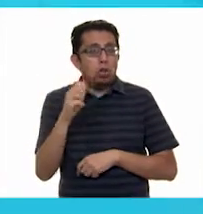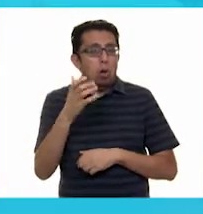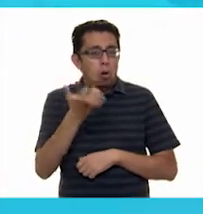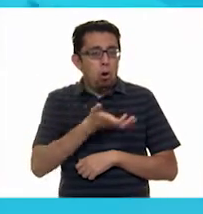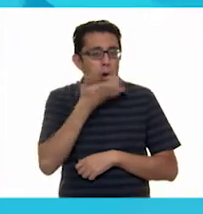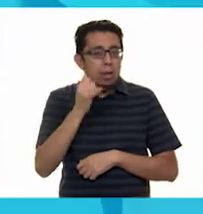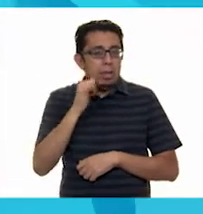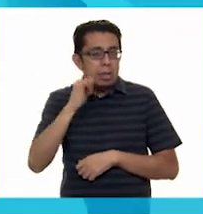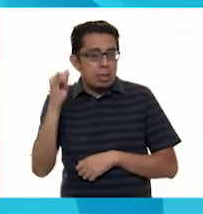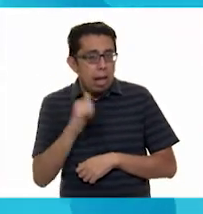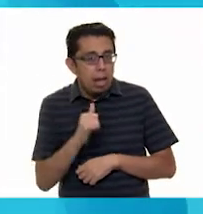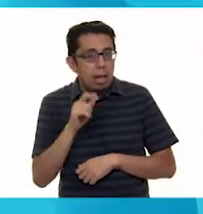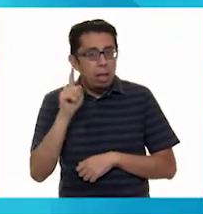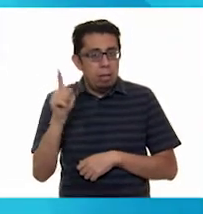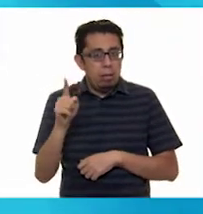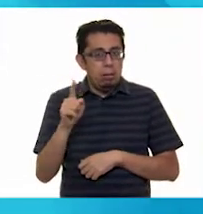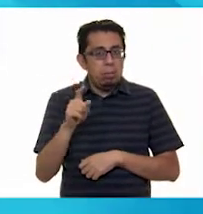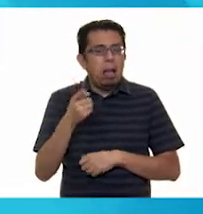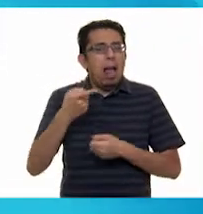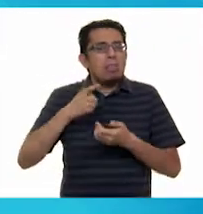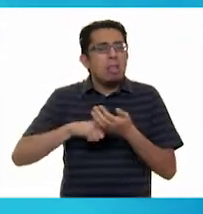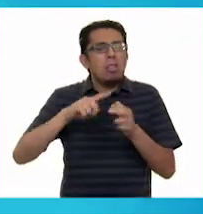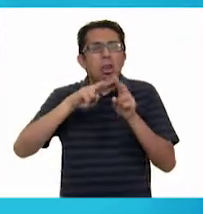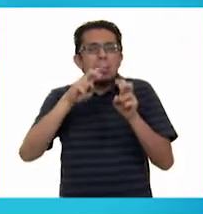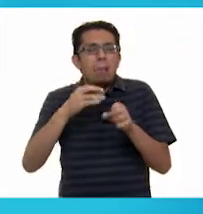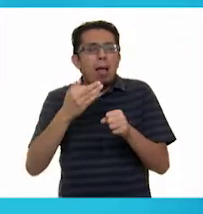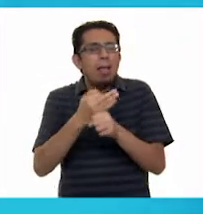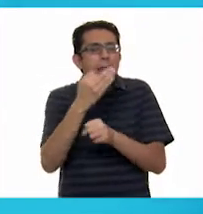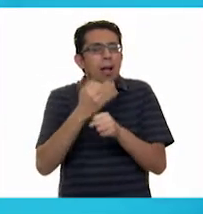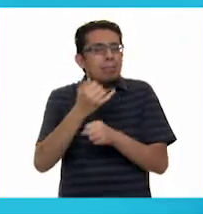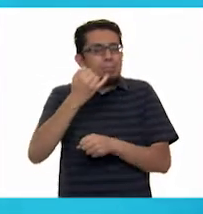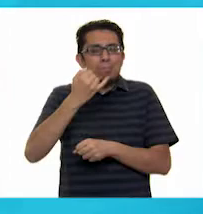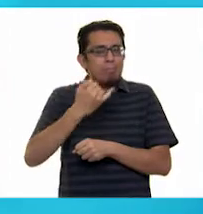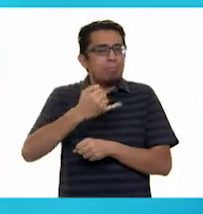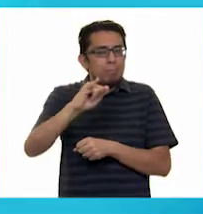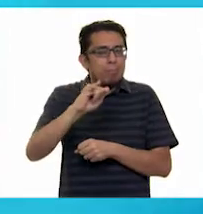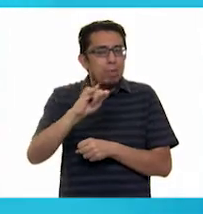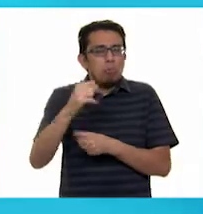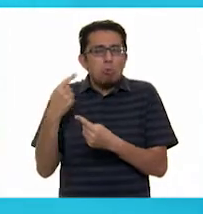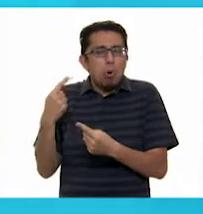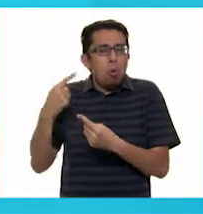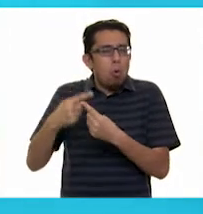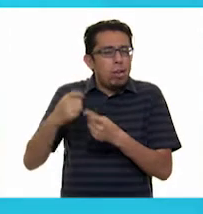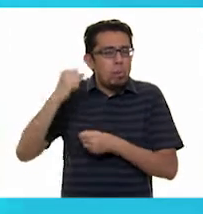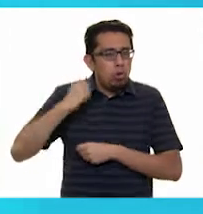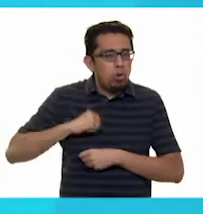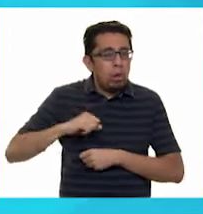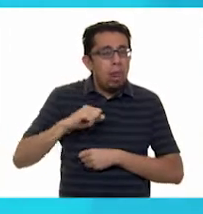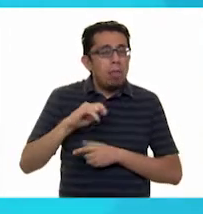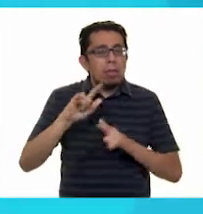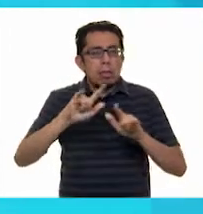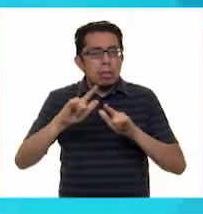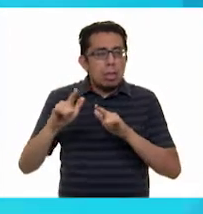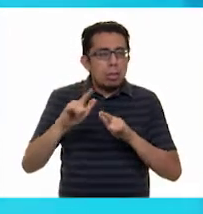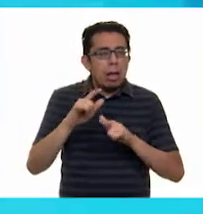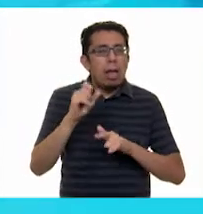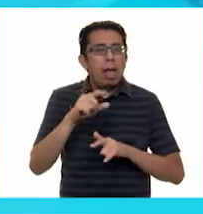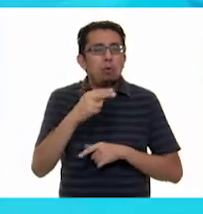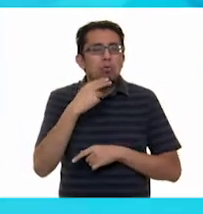Pulchinela de Italia, que representan temas absurdos y graciosos. En los últimos siglos, los títeres se han empleado en todo el